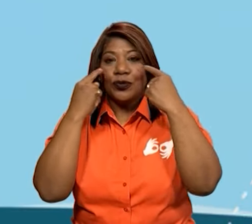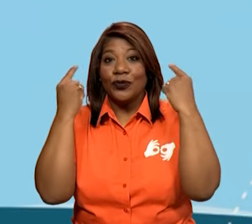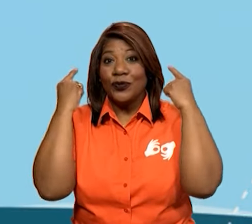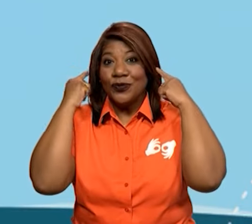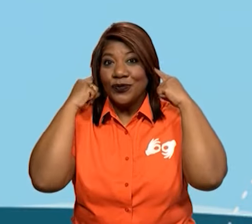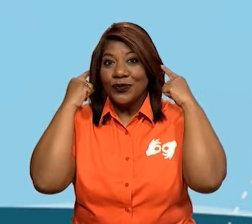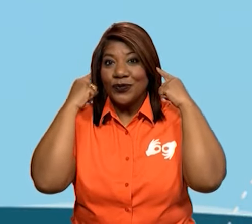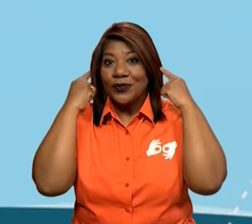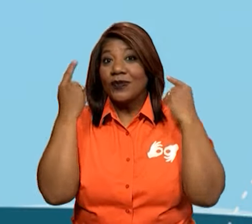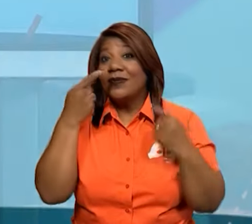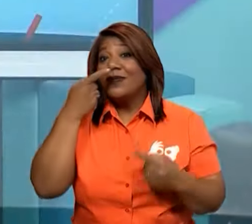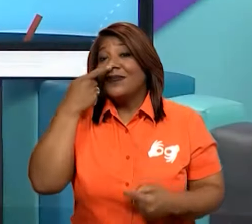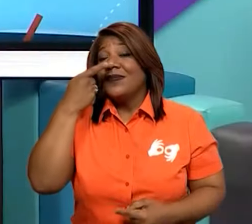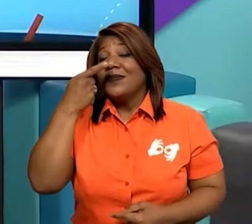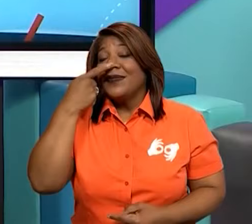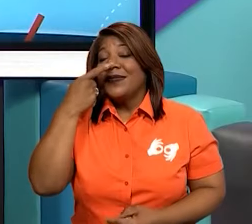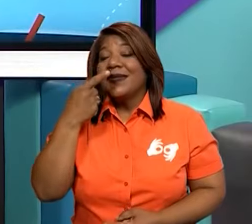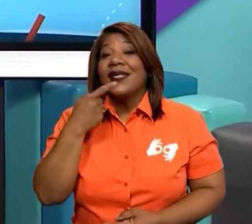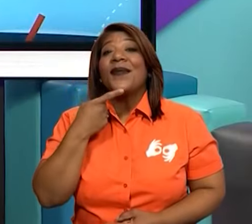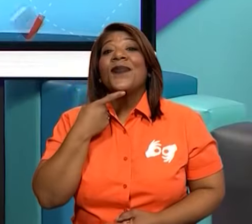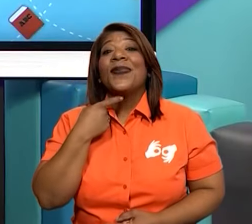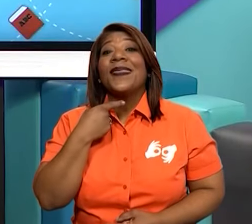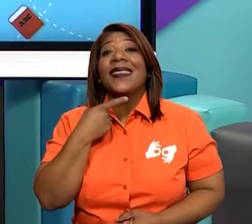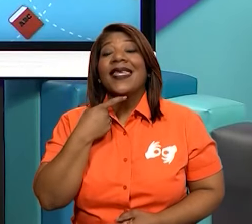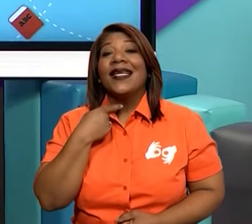¿verdad? En nuestra vida.